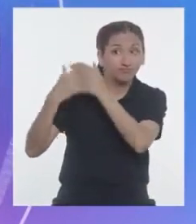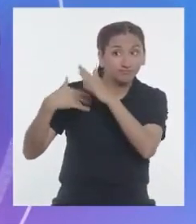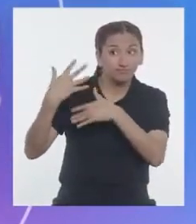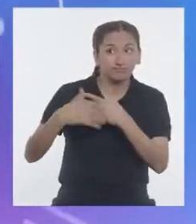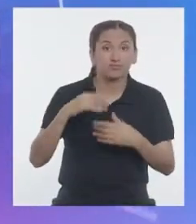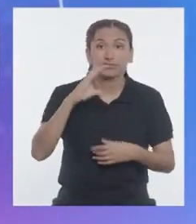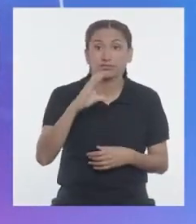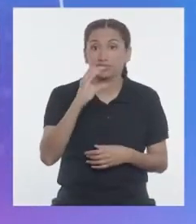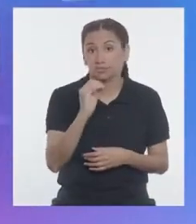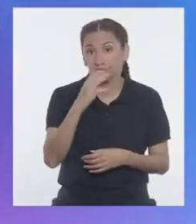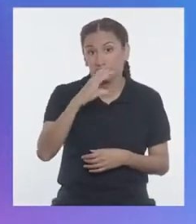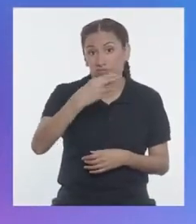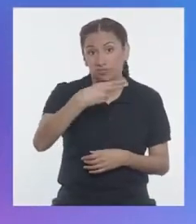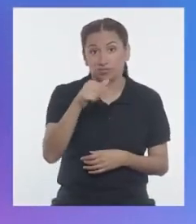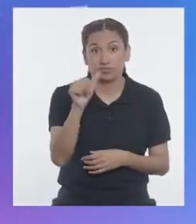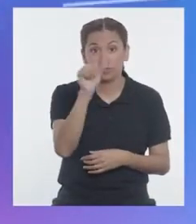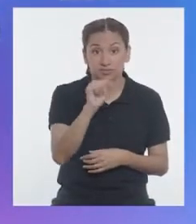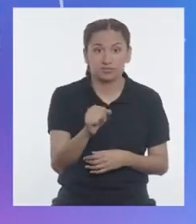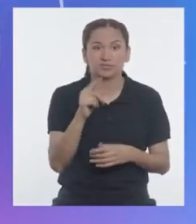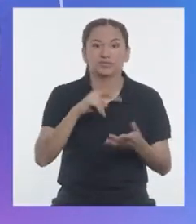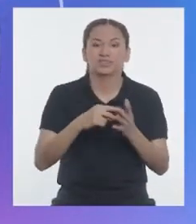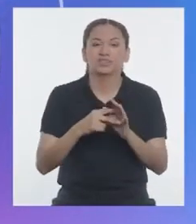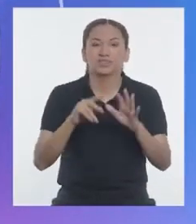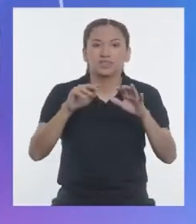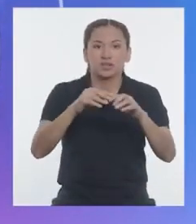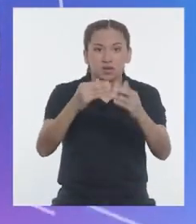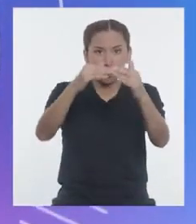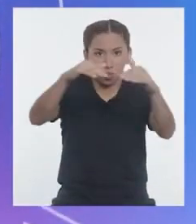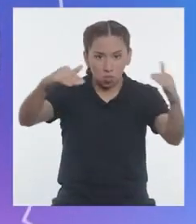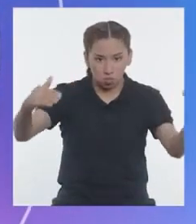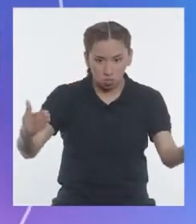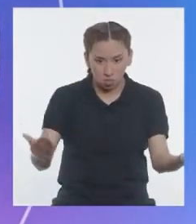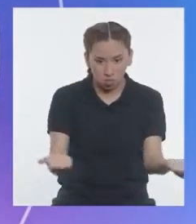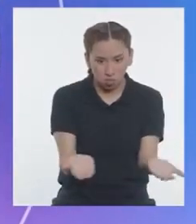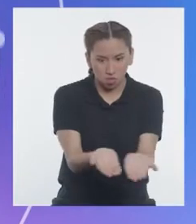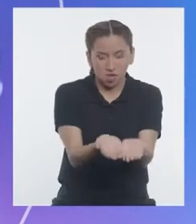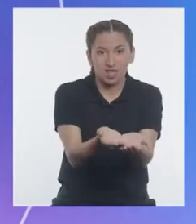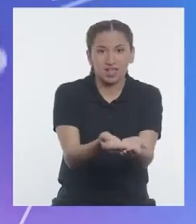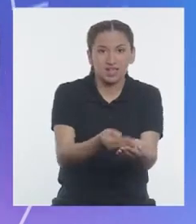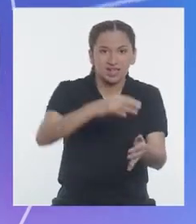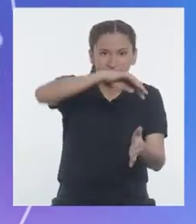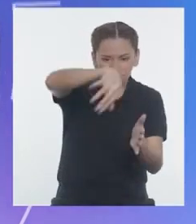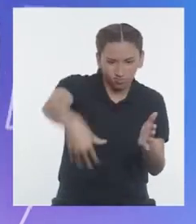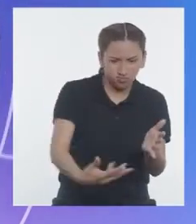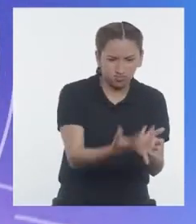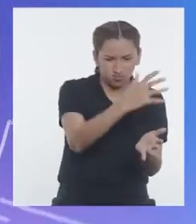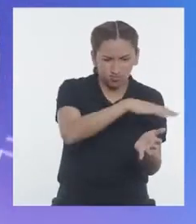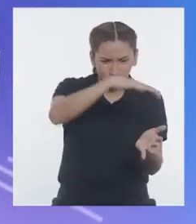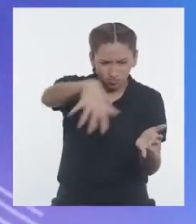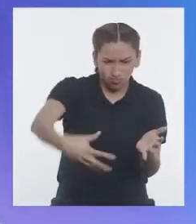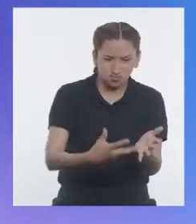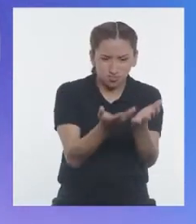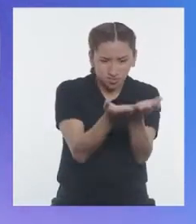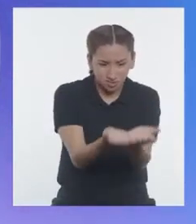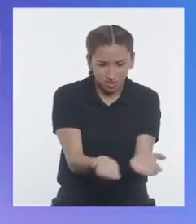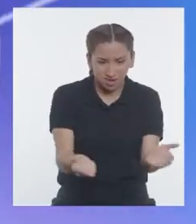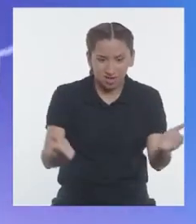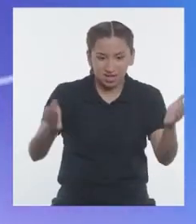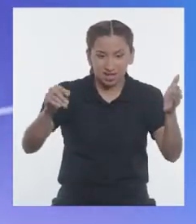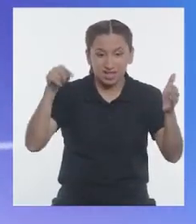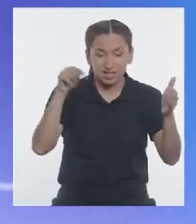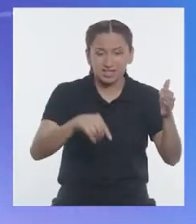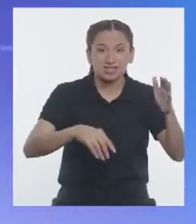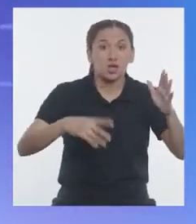Los cochas son una especie de reservorios de agua, unos hoyos en el suelo, como dijo Luz,